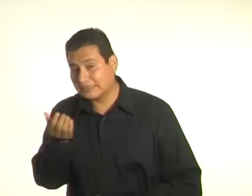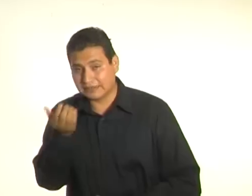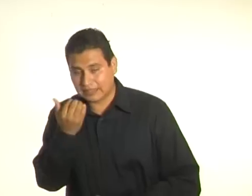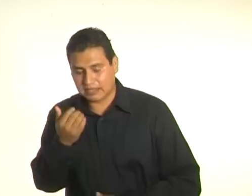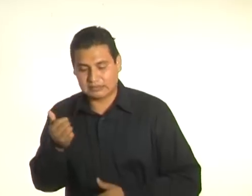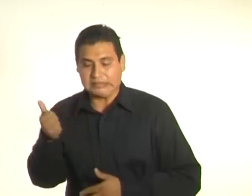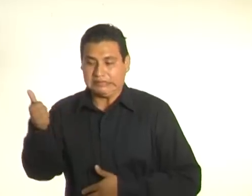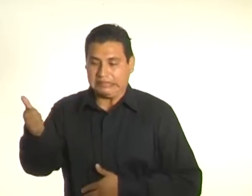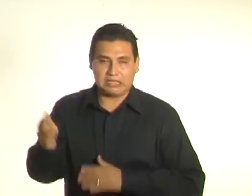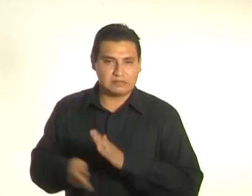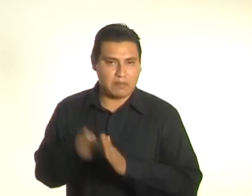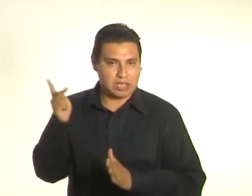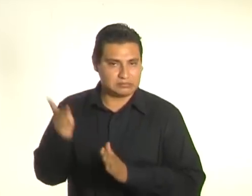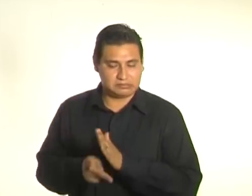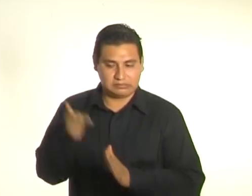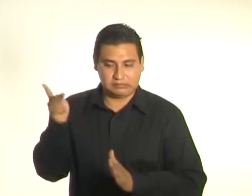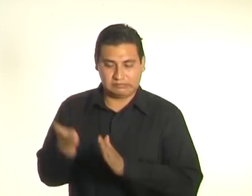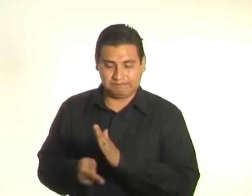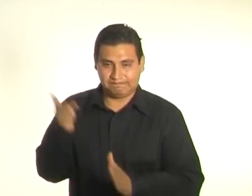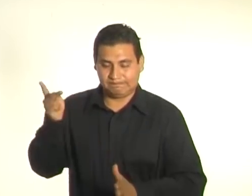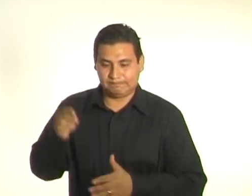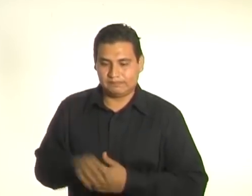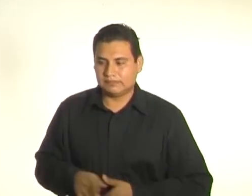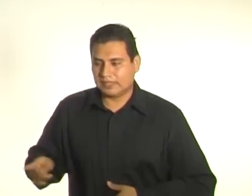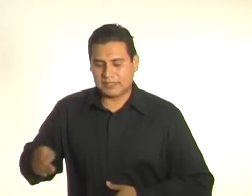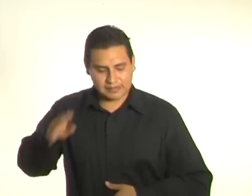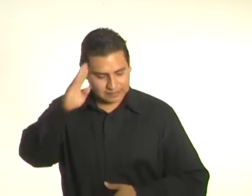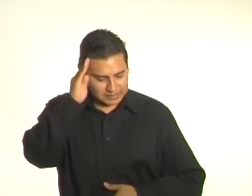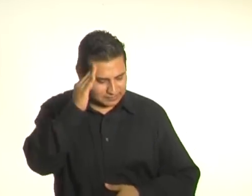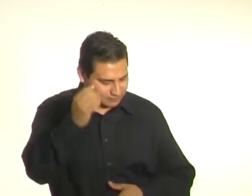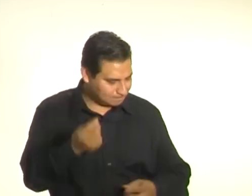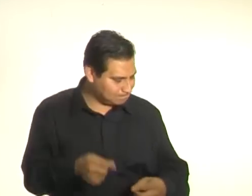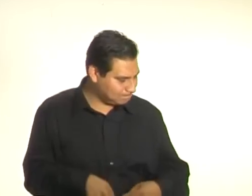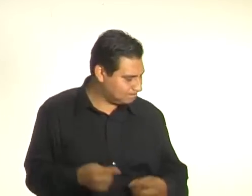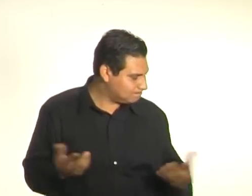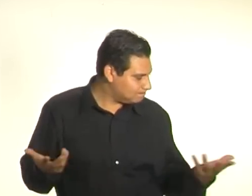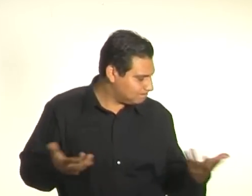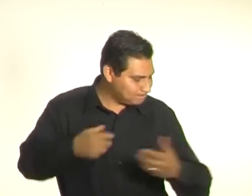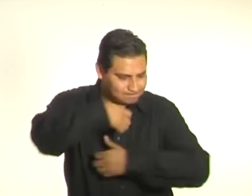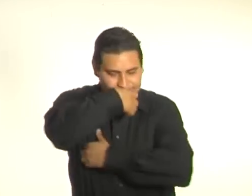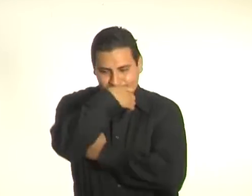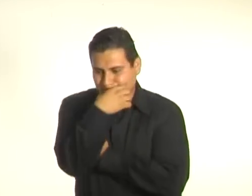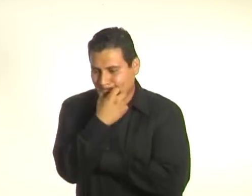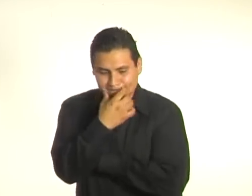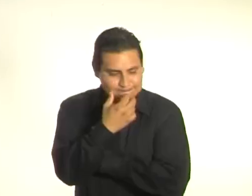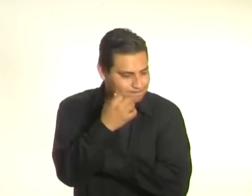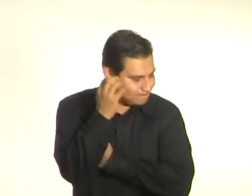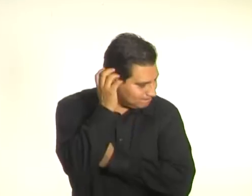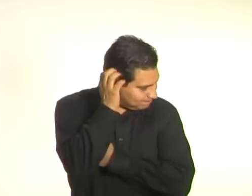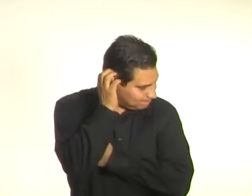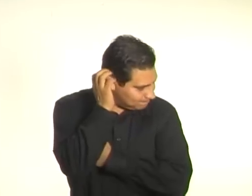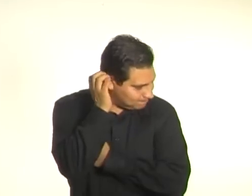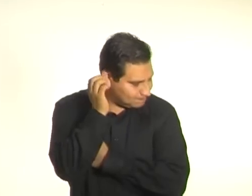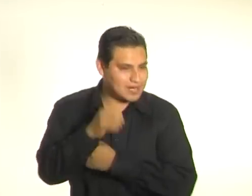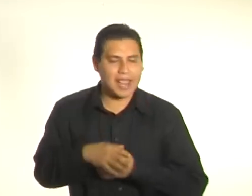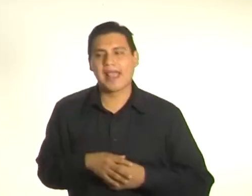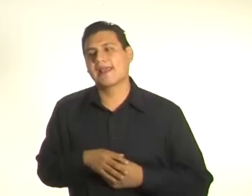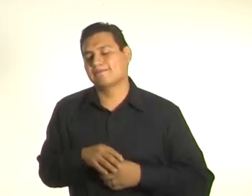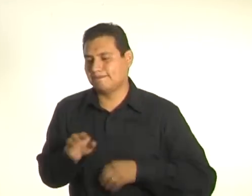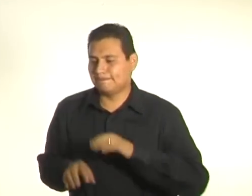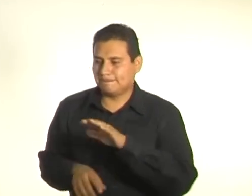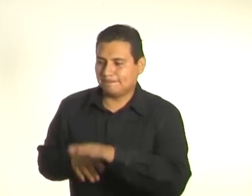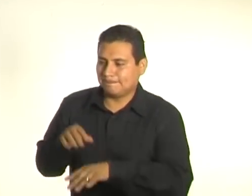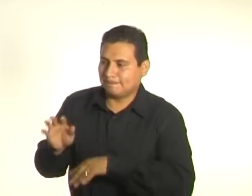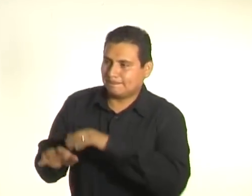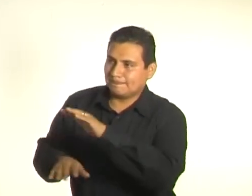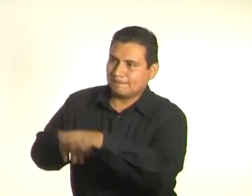que tras pensarlo mucho, decidió marcharse de la calle Mambrú. Y se fue